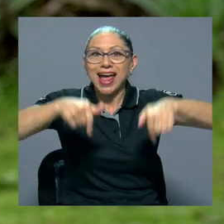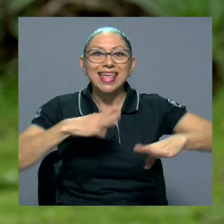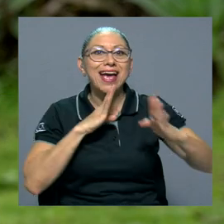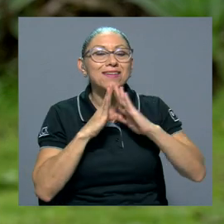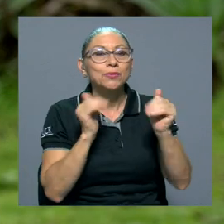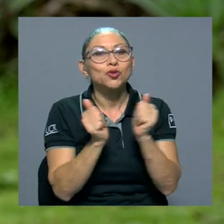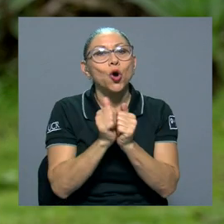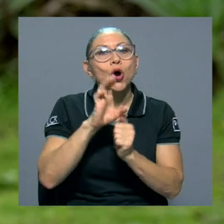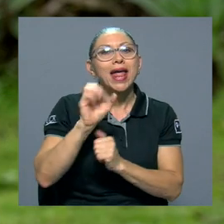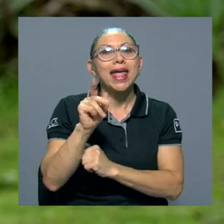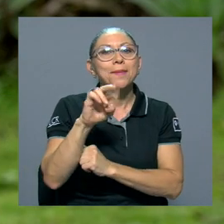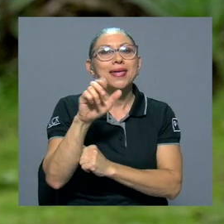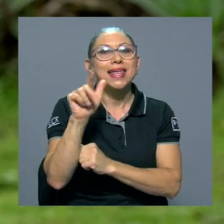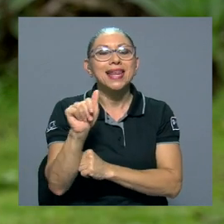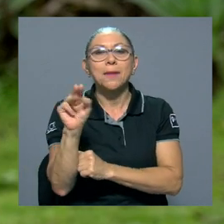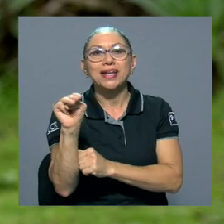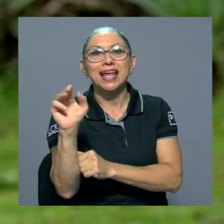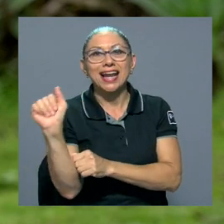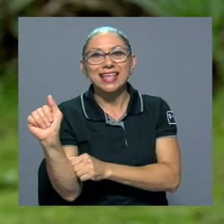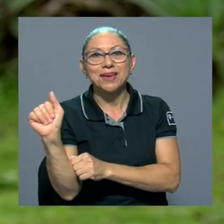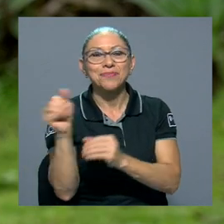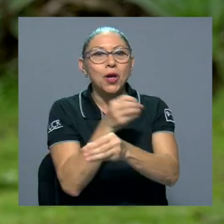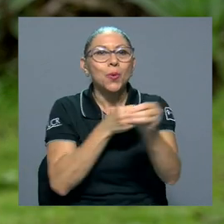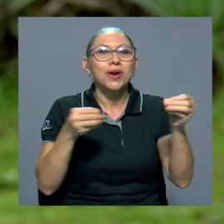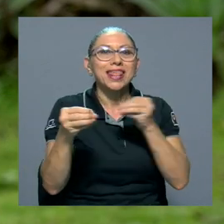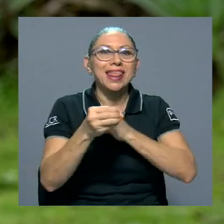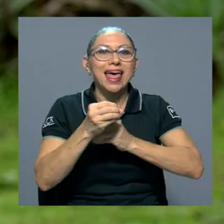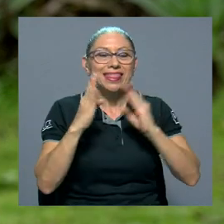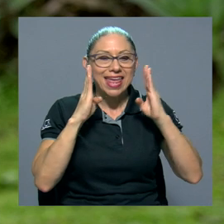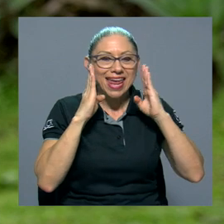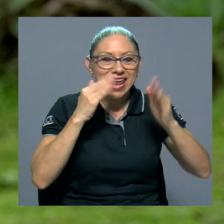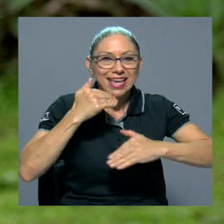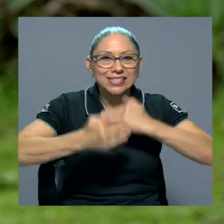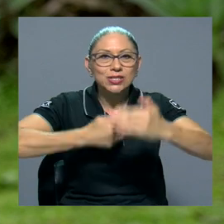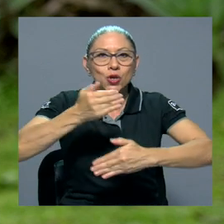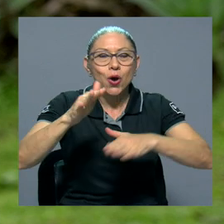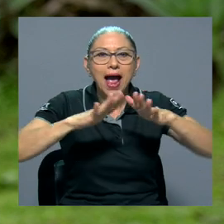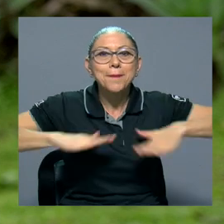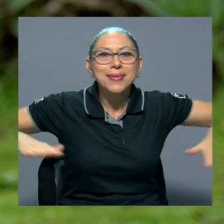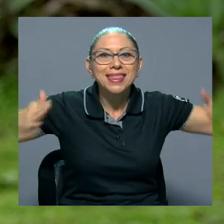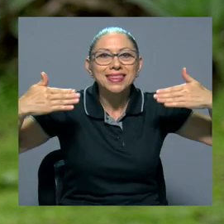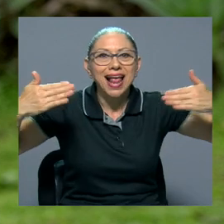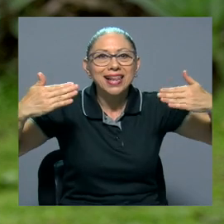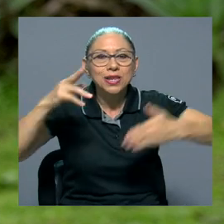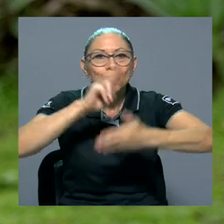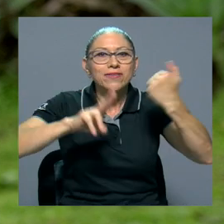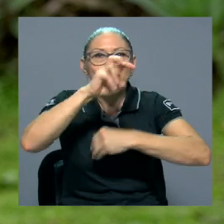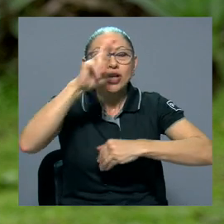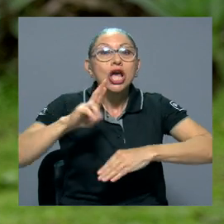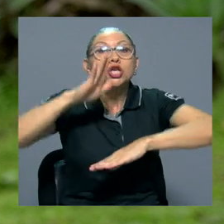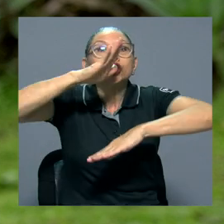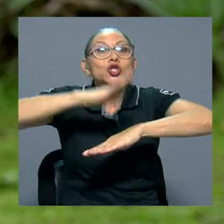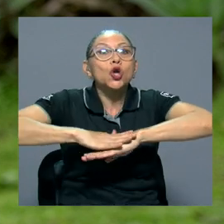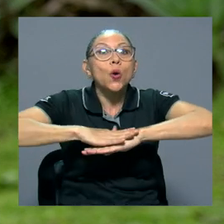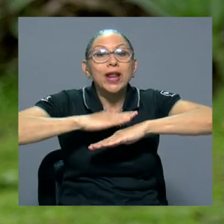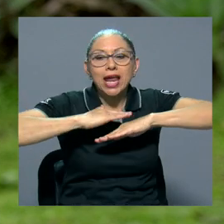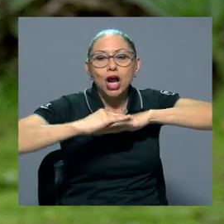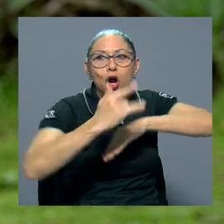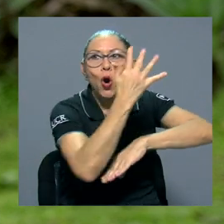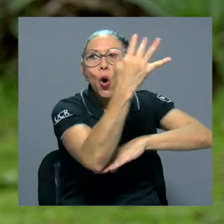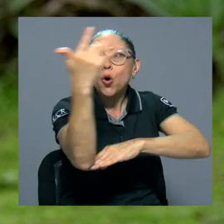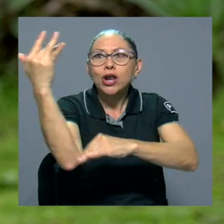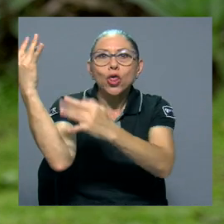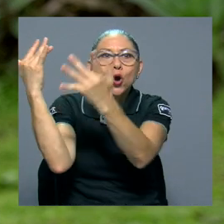conversamos con Emilia Martén Araya, de la Unidad de Gestión Ambiental de la Universidad de Costa Rica, sobre el Corredor Biológico